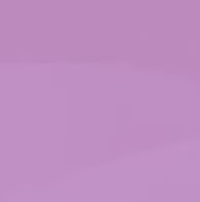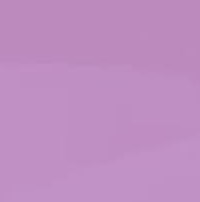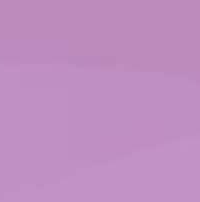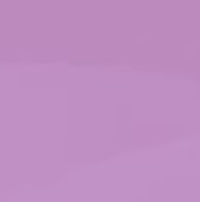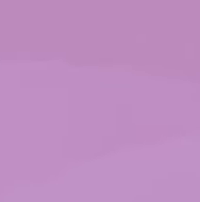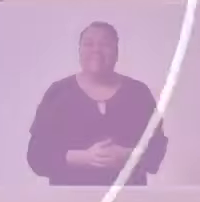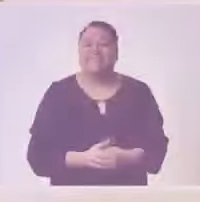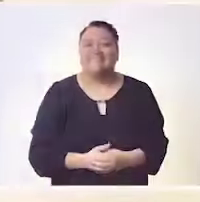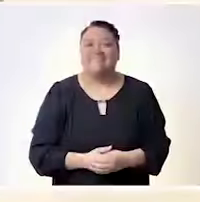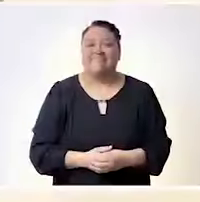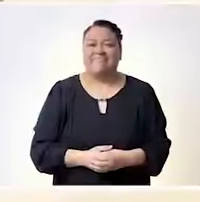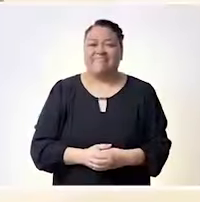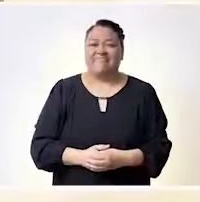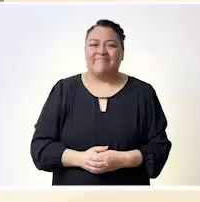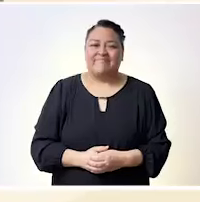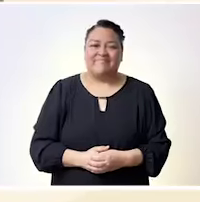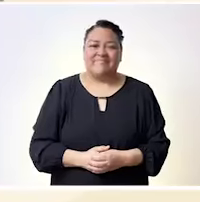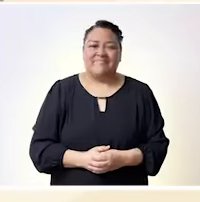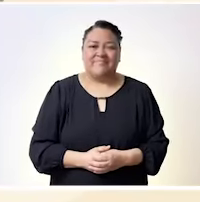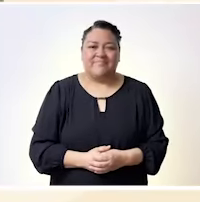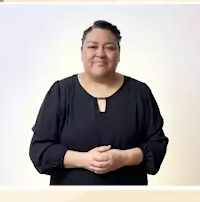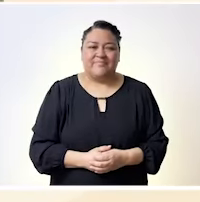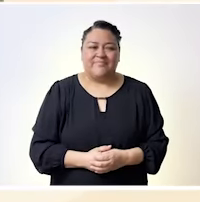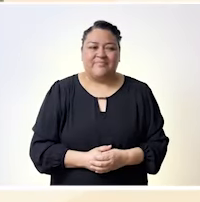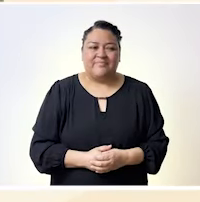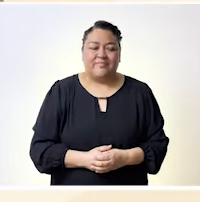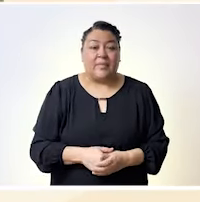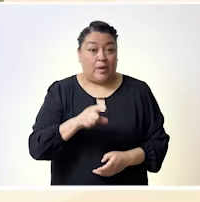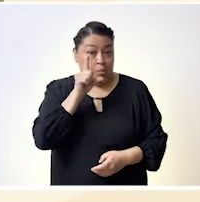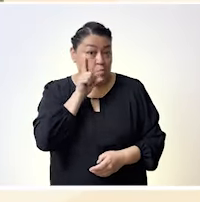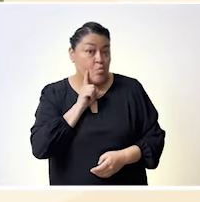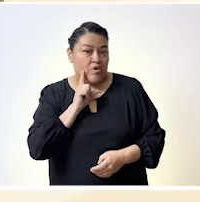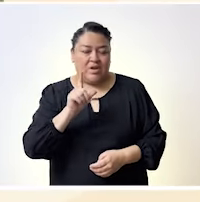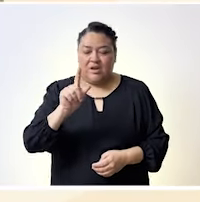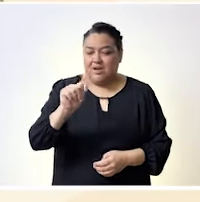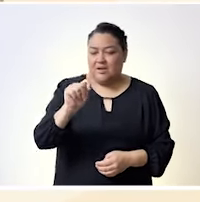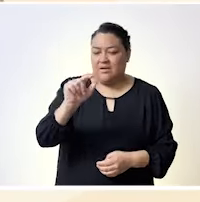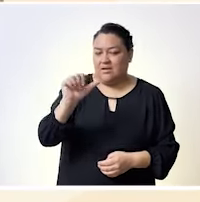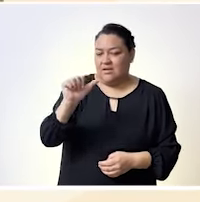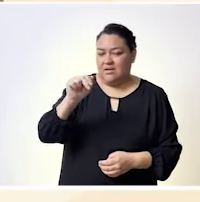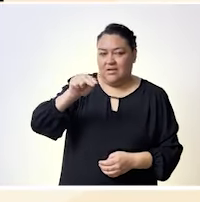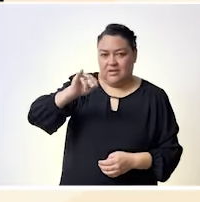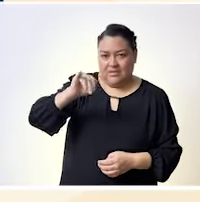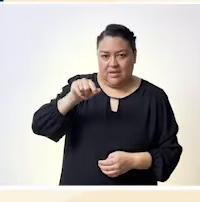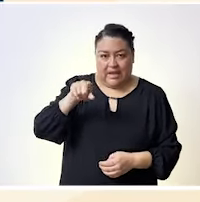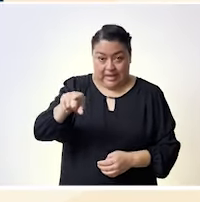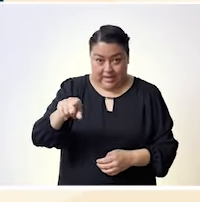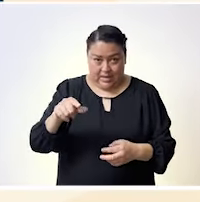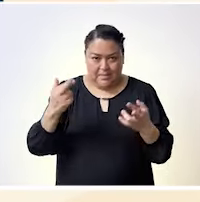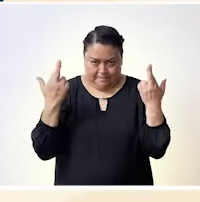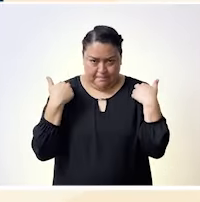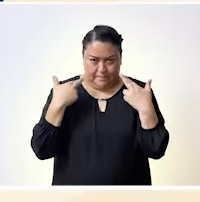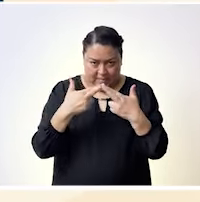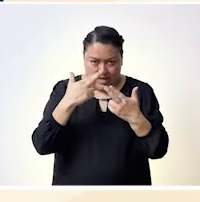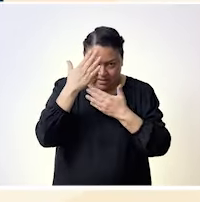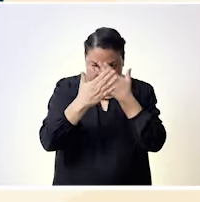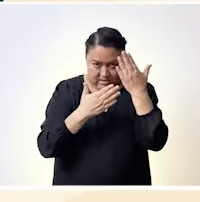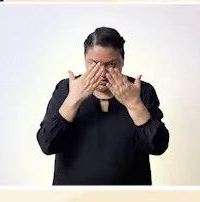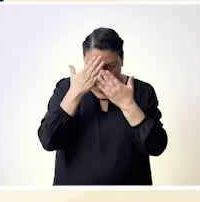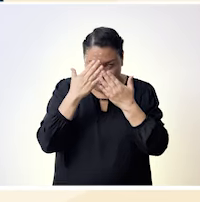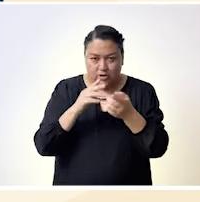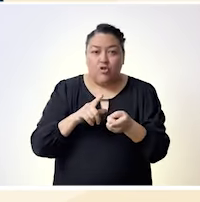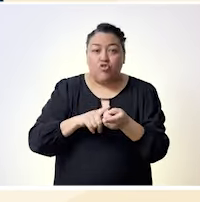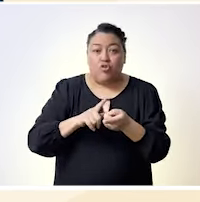Tania Roque-Medel es maestra en Estudios Latinoamericanos por la UNAM y licenciada en Ciencias de la Comunicación. También es